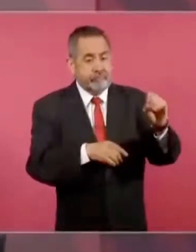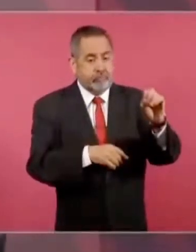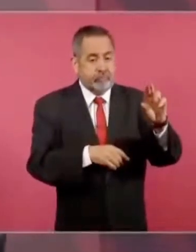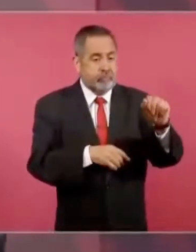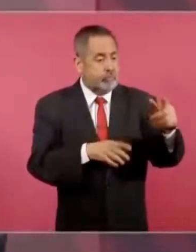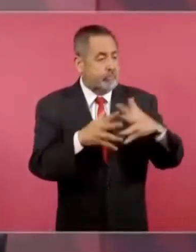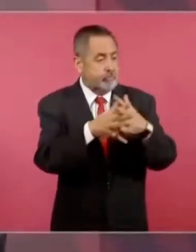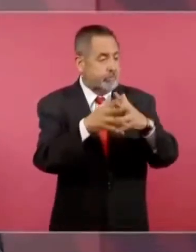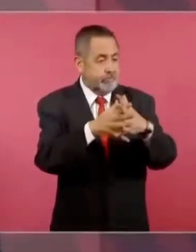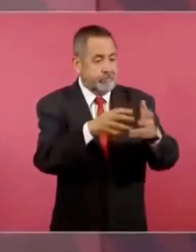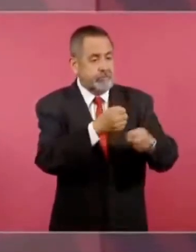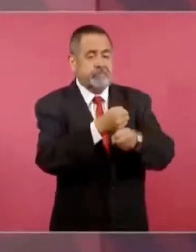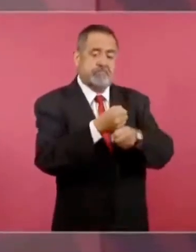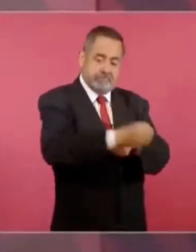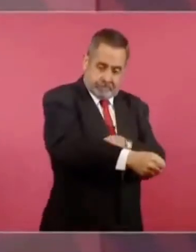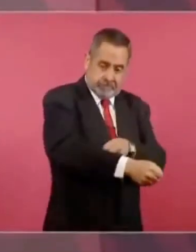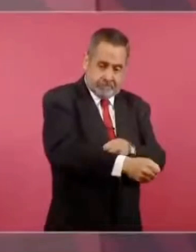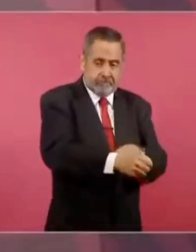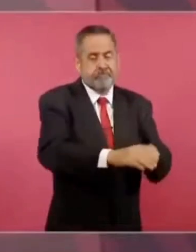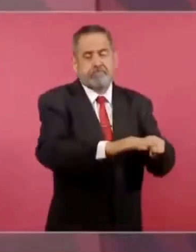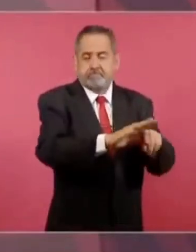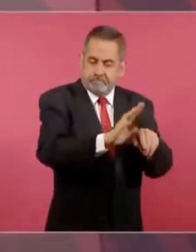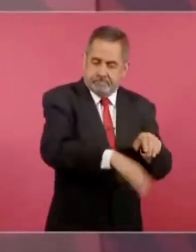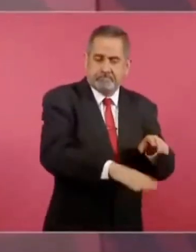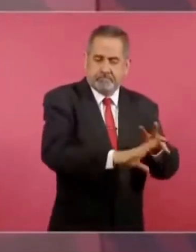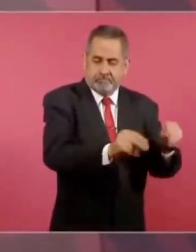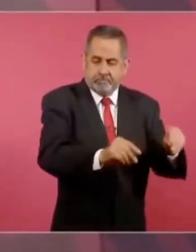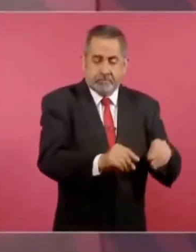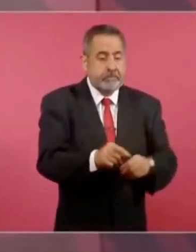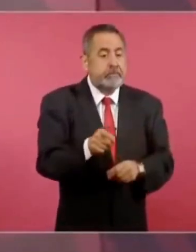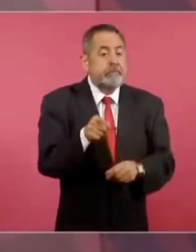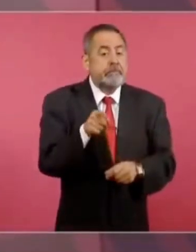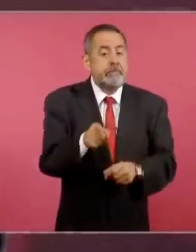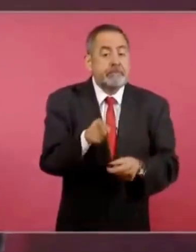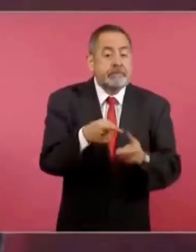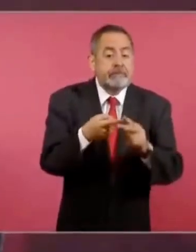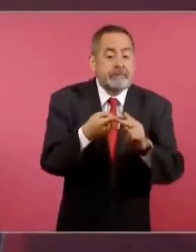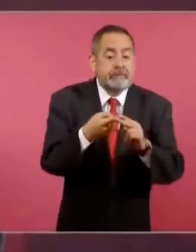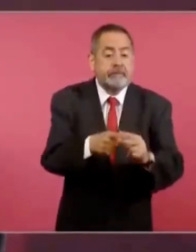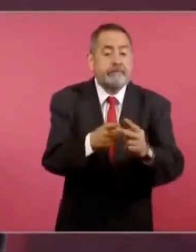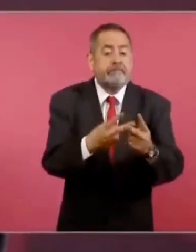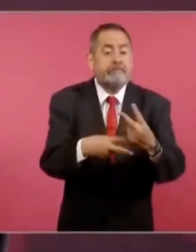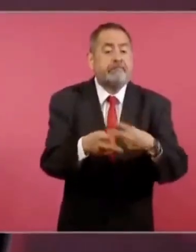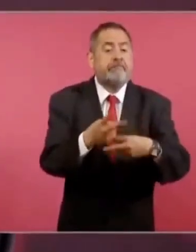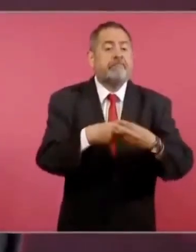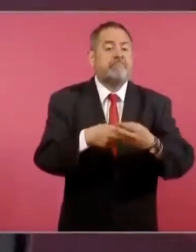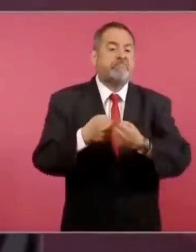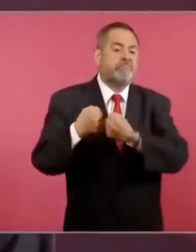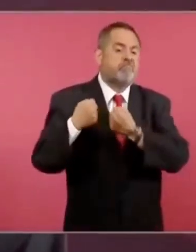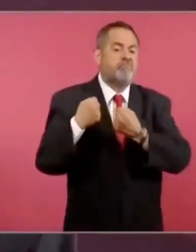Orozco. Ahí empieza la fuerza de Huerta.